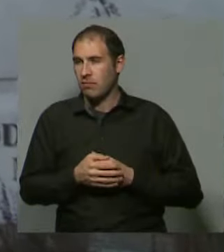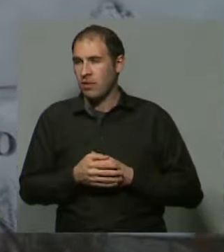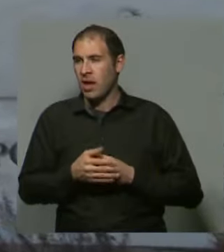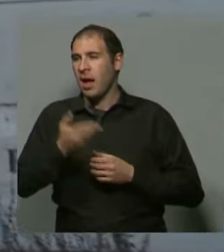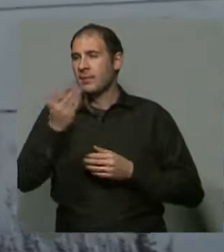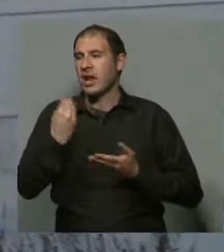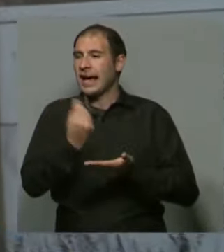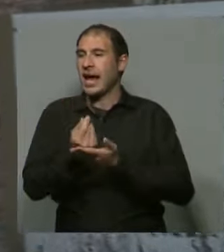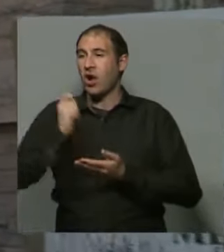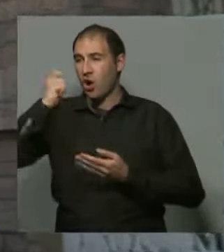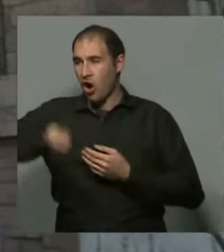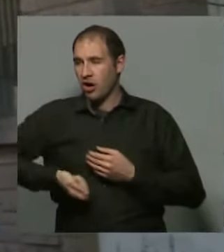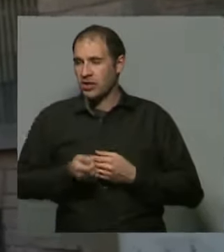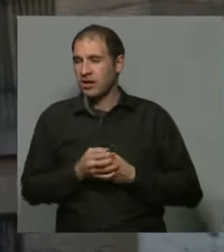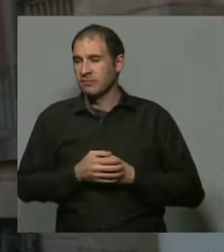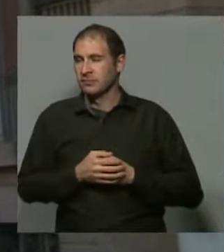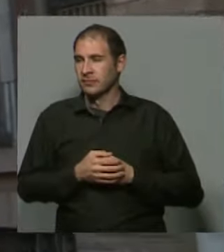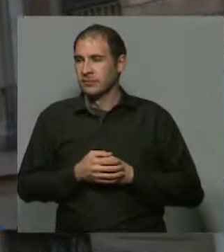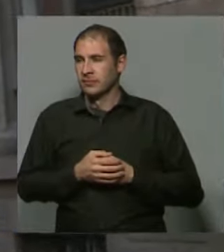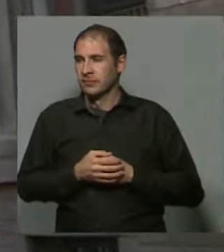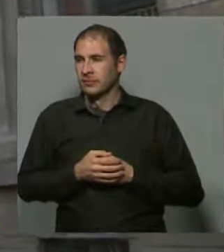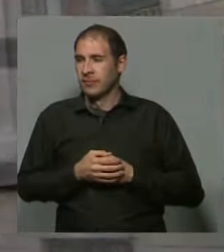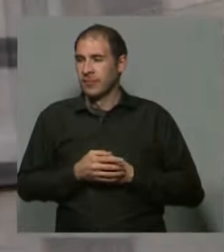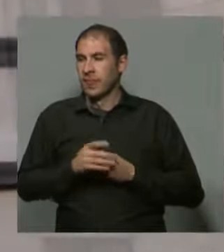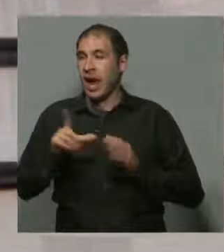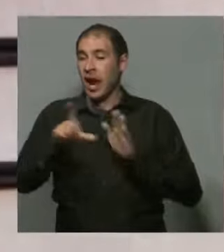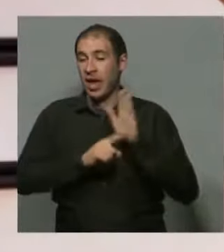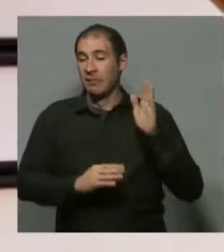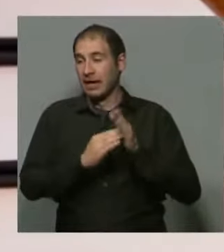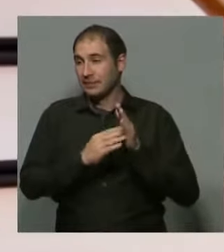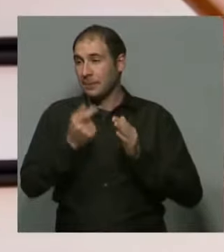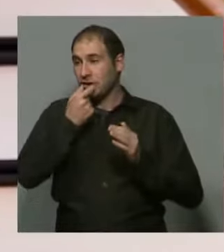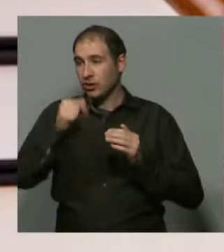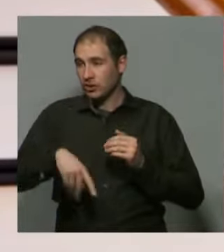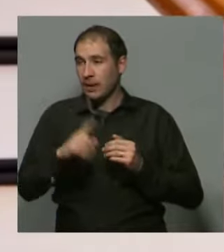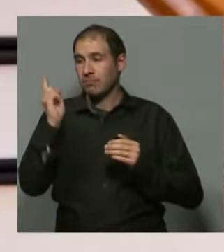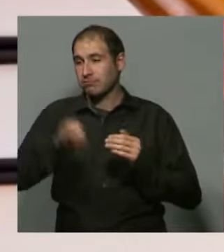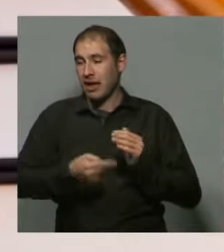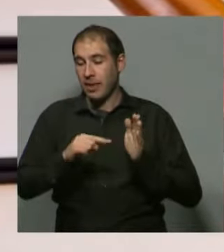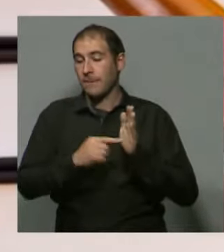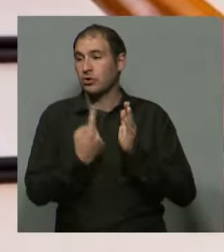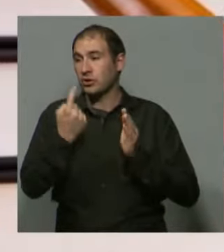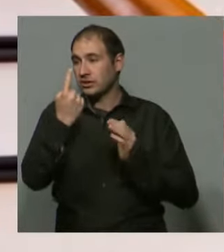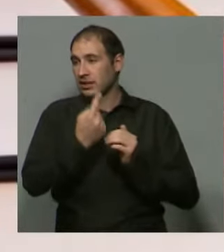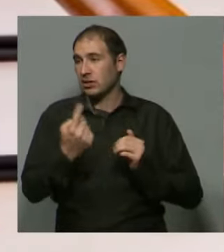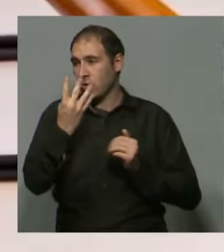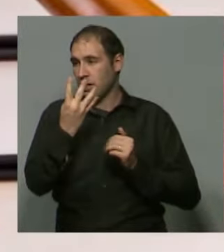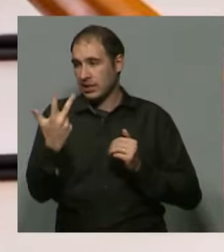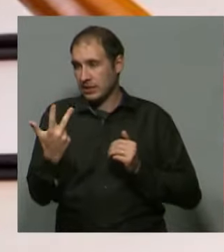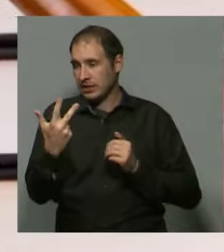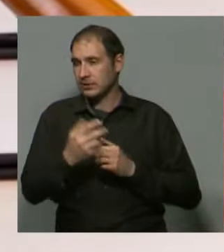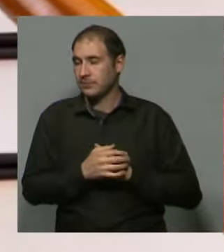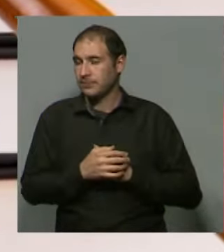miembros de la corte, en la cual, bueno, bien la constitución de la provincia, lo establece en el artículo 143,